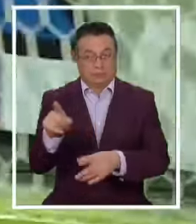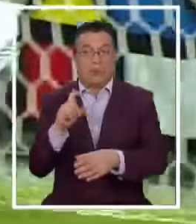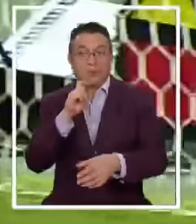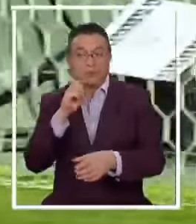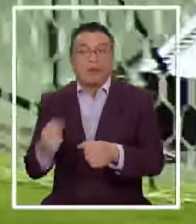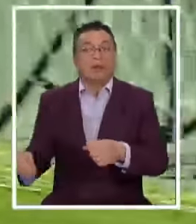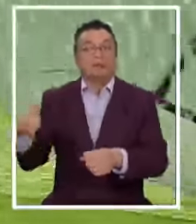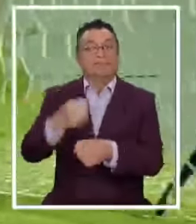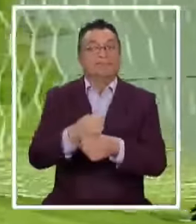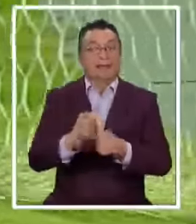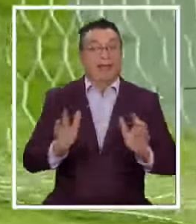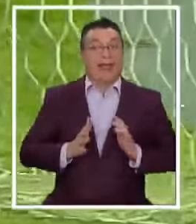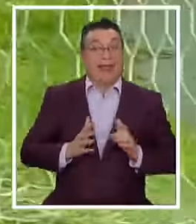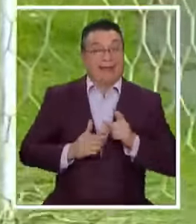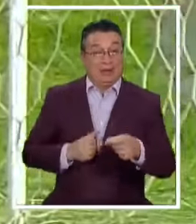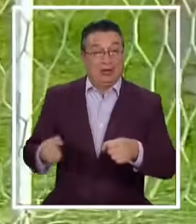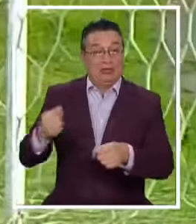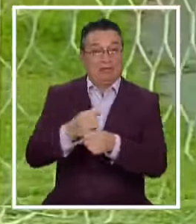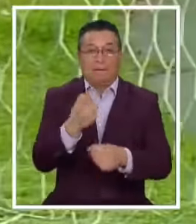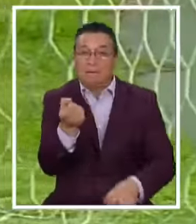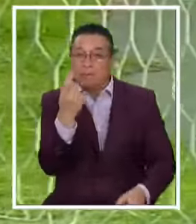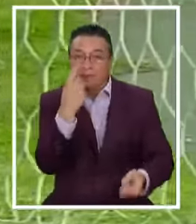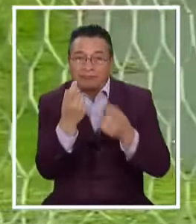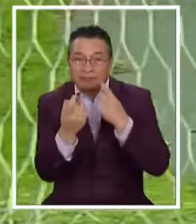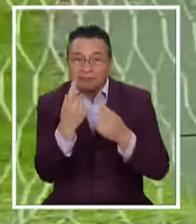Suplantador De Alexis Martín Arias